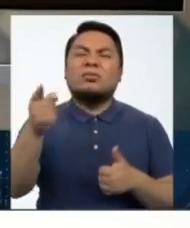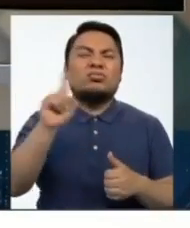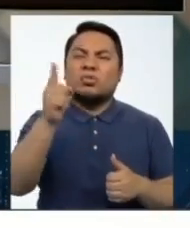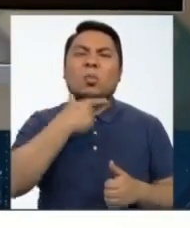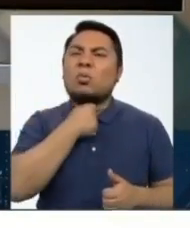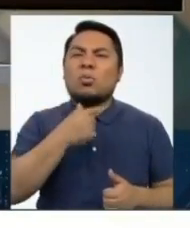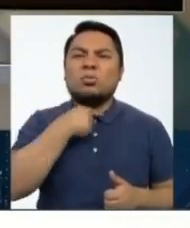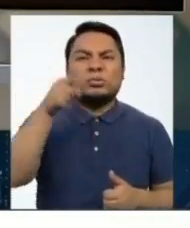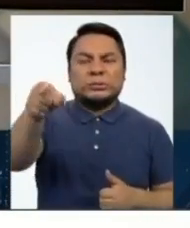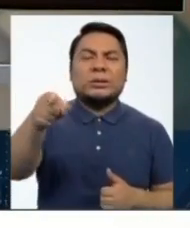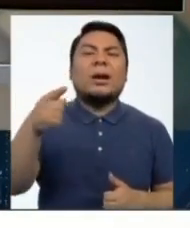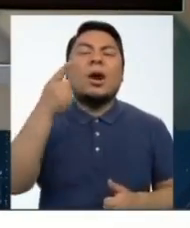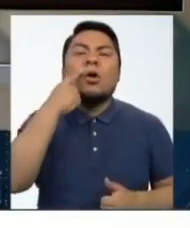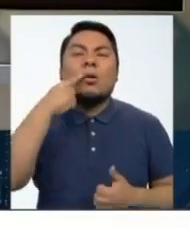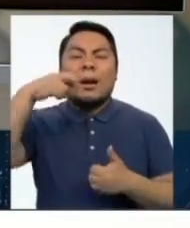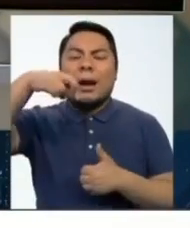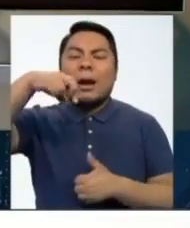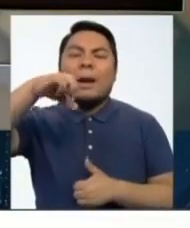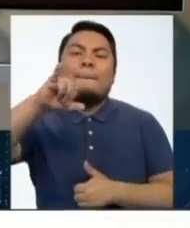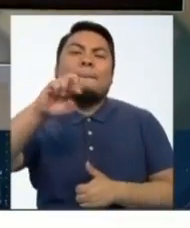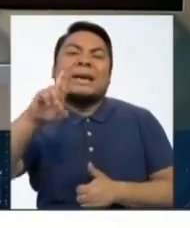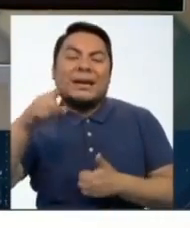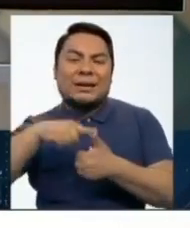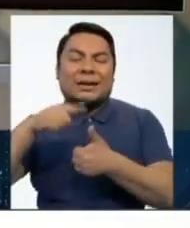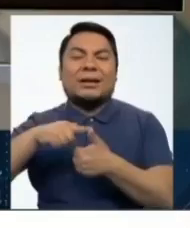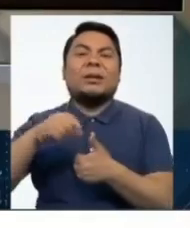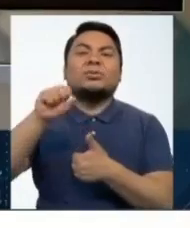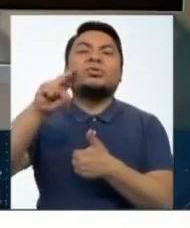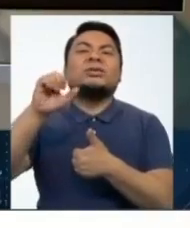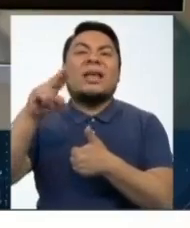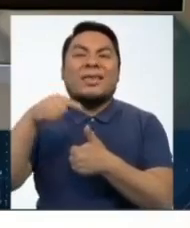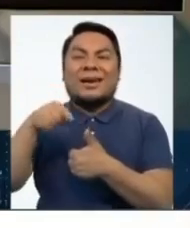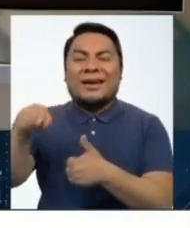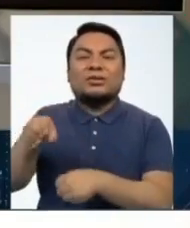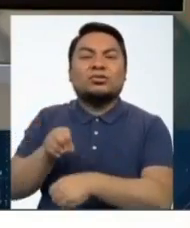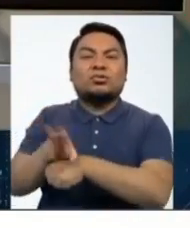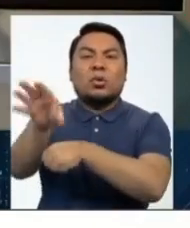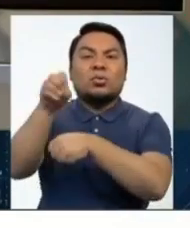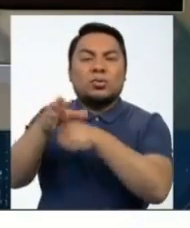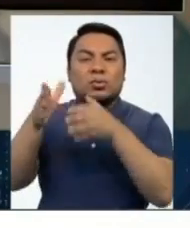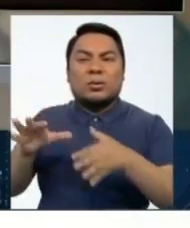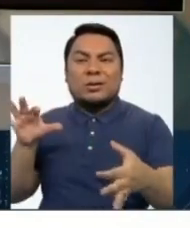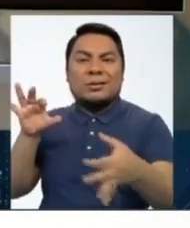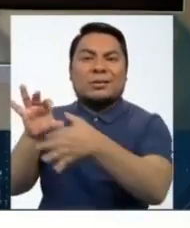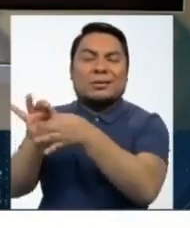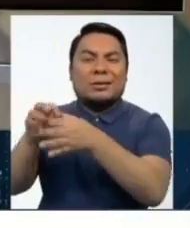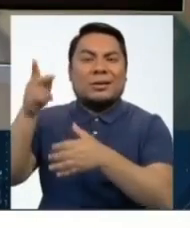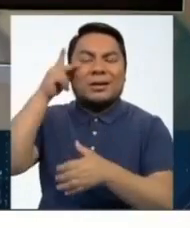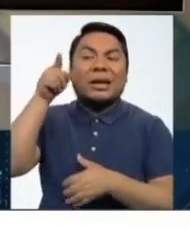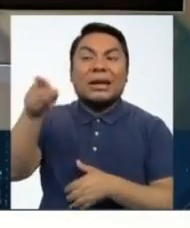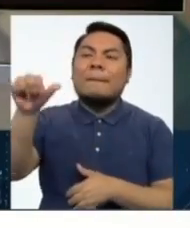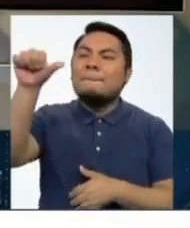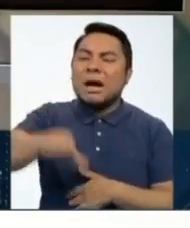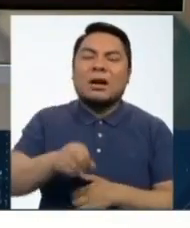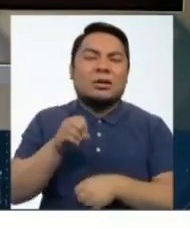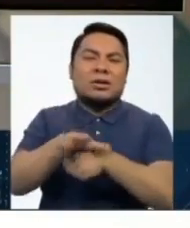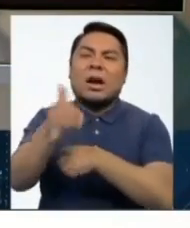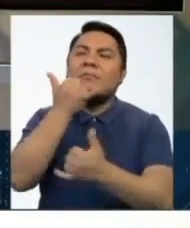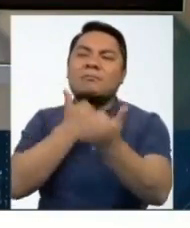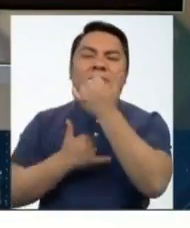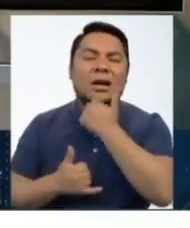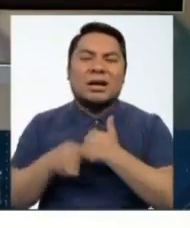Herz y señalaba que estos asesores incluso le llevaban a tomar decisiones equivocadas. Esta